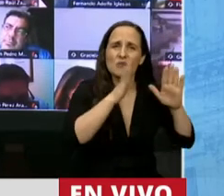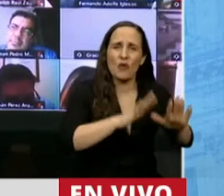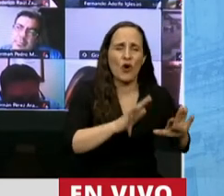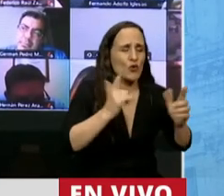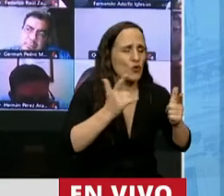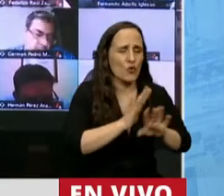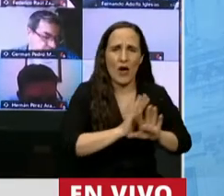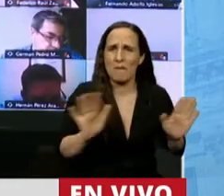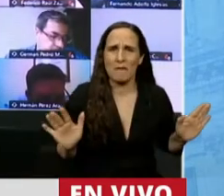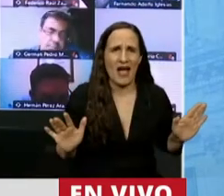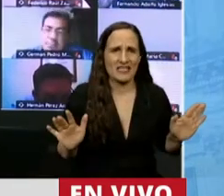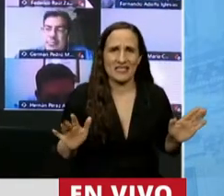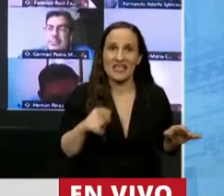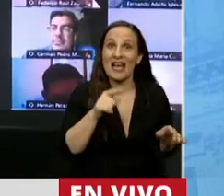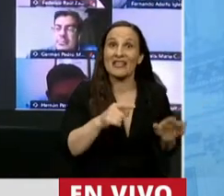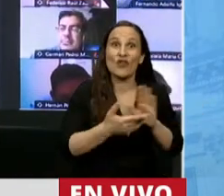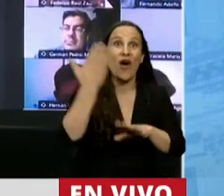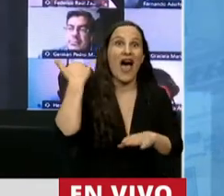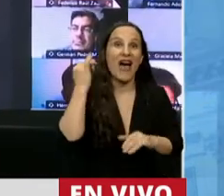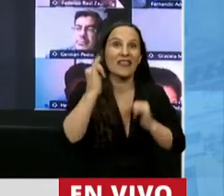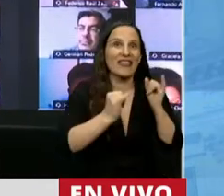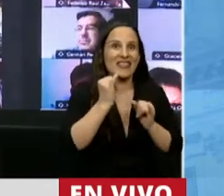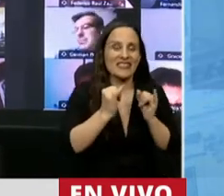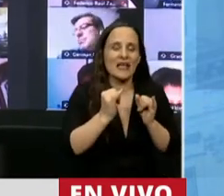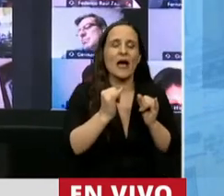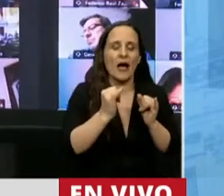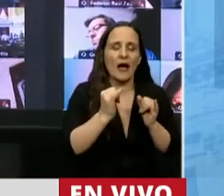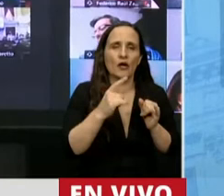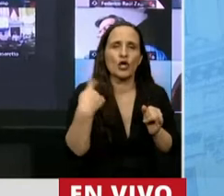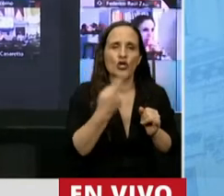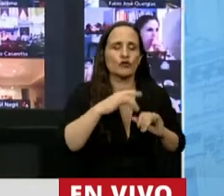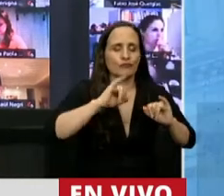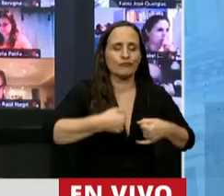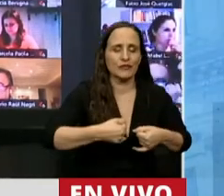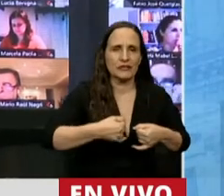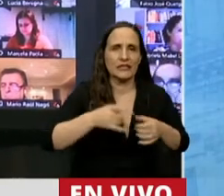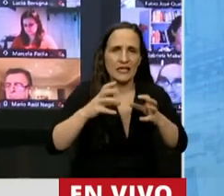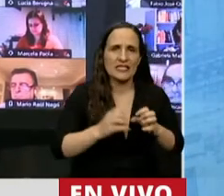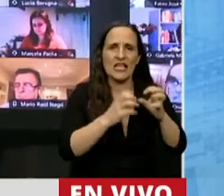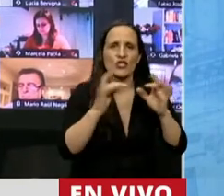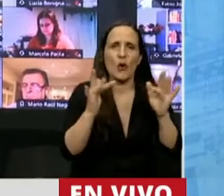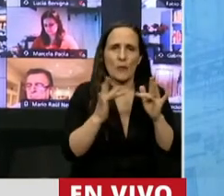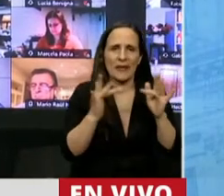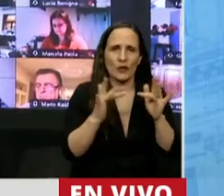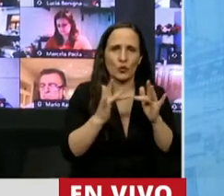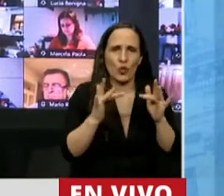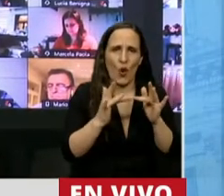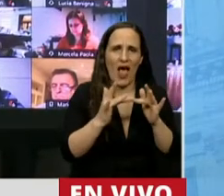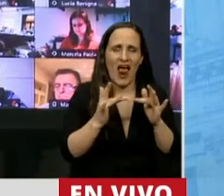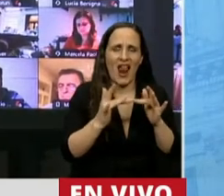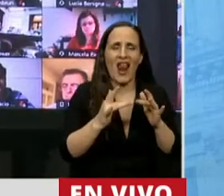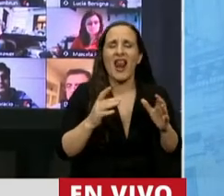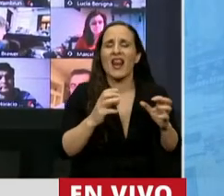No existe más. Y ese era el fundamento por el cual nosotros accedimos a las sesiones virtuales, a las sesiones